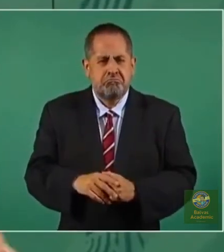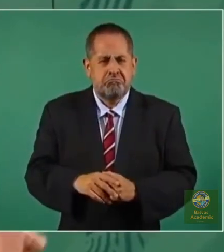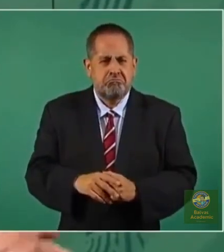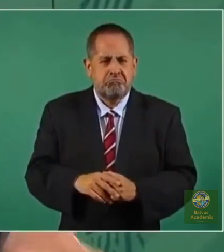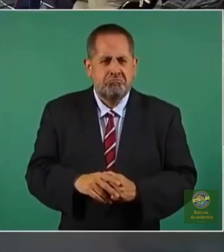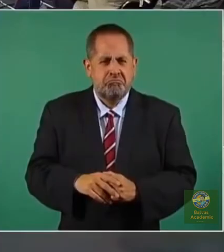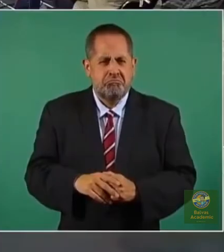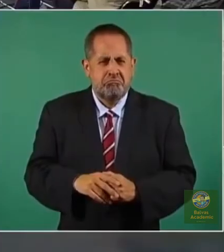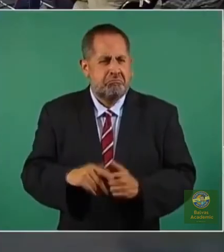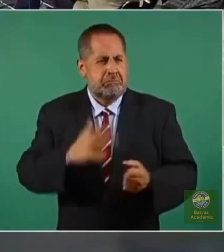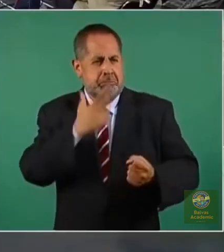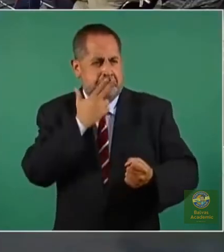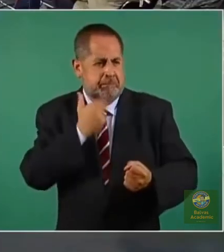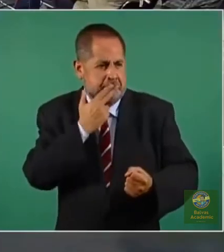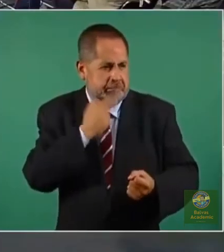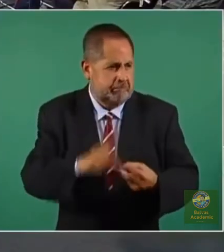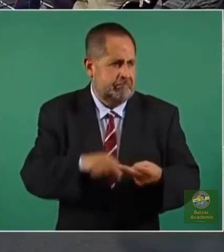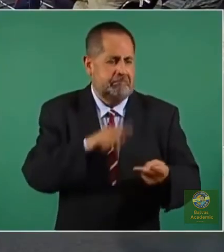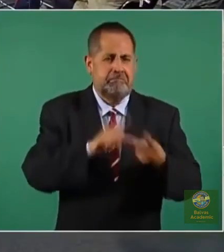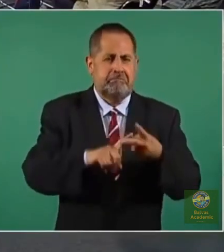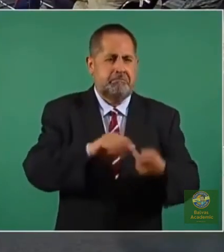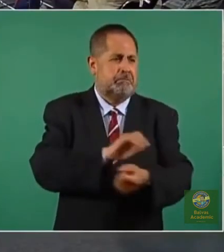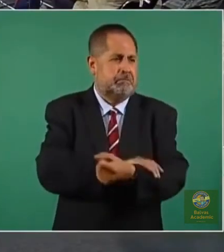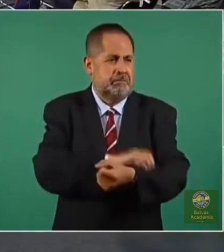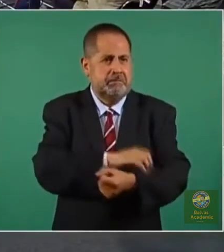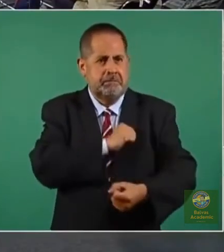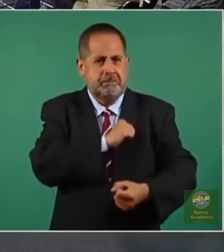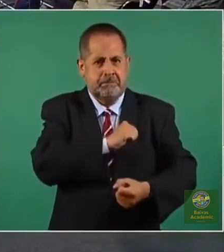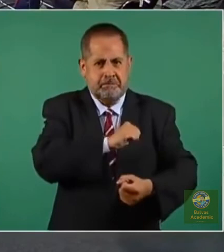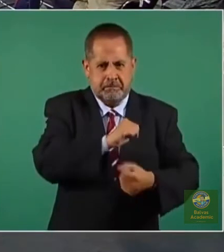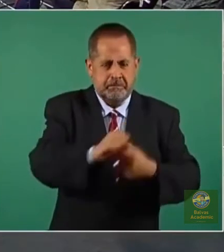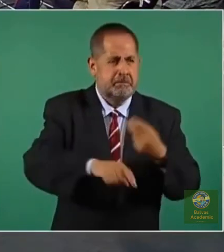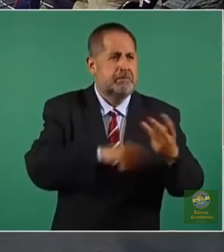Diabetes, hipertensión,